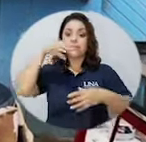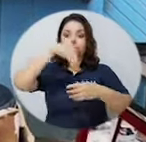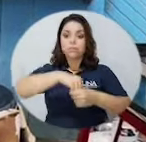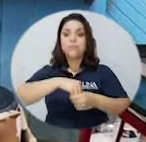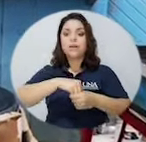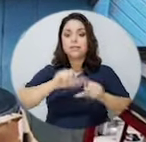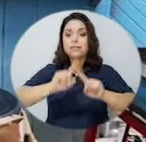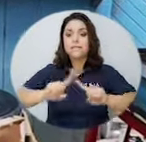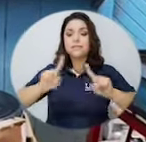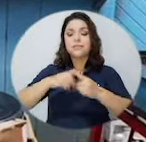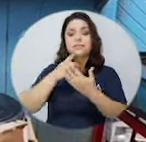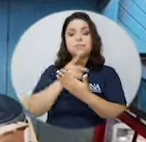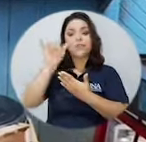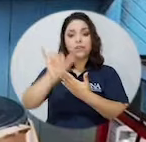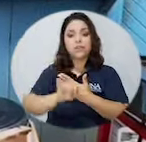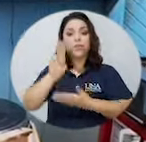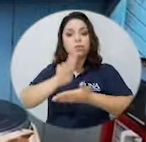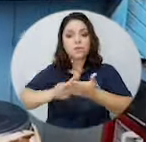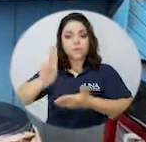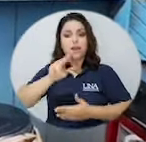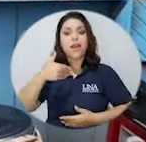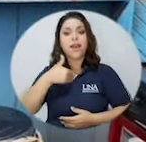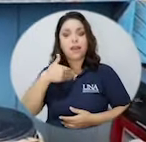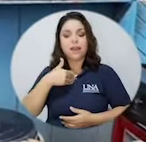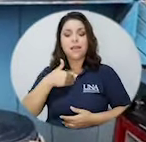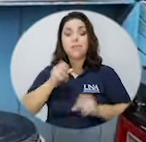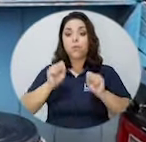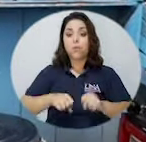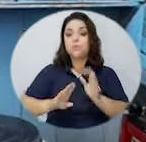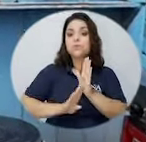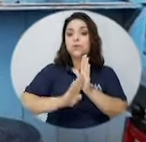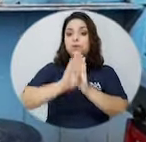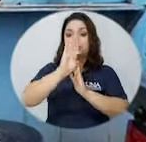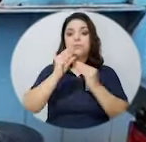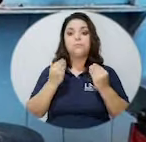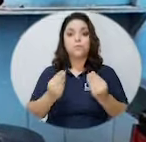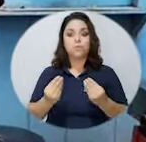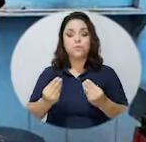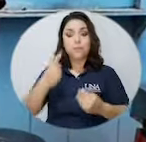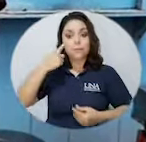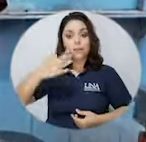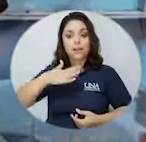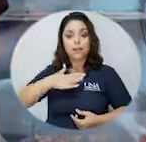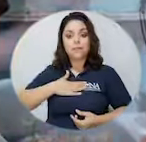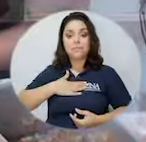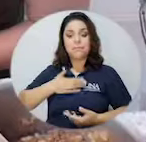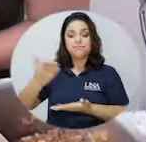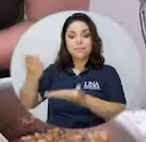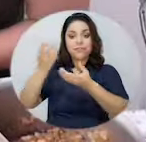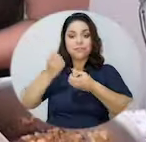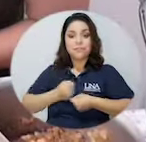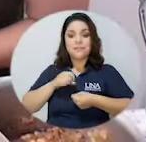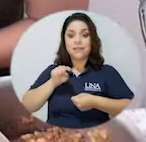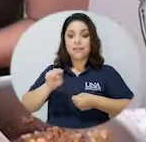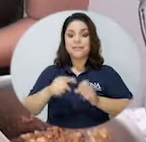los demás proyectos que tiene la U, que nos hacen crecer mucho. Para mí recibir este